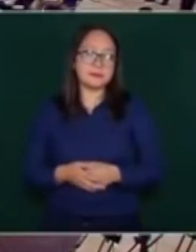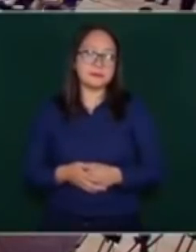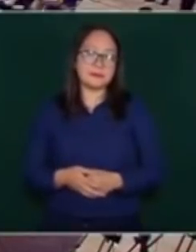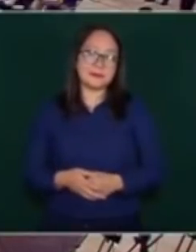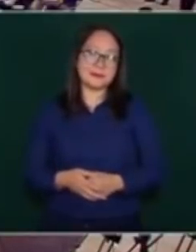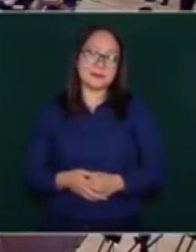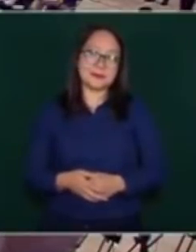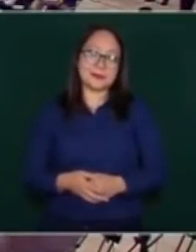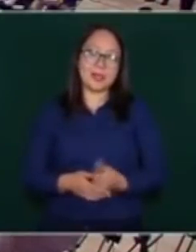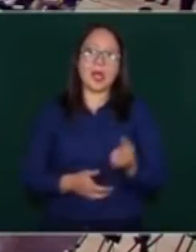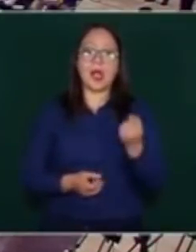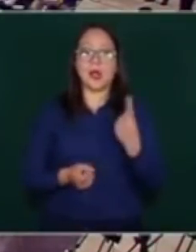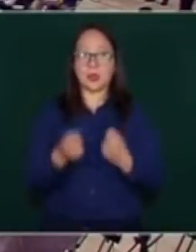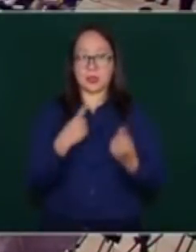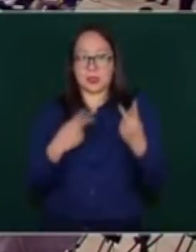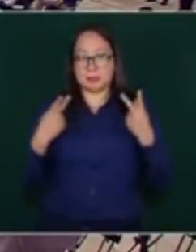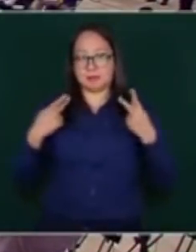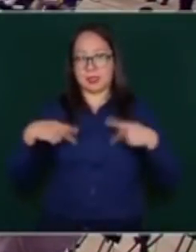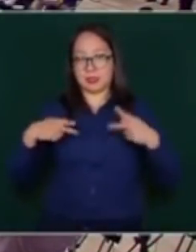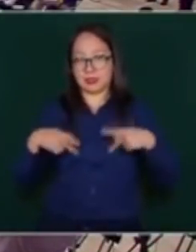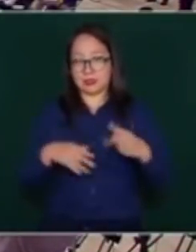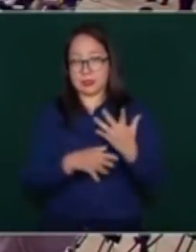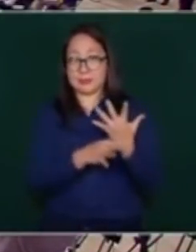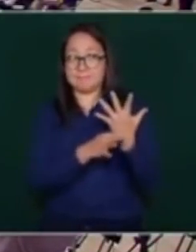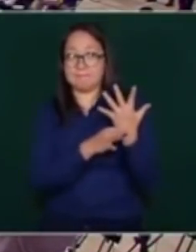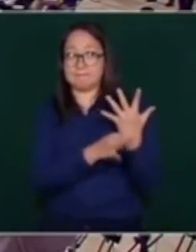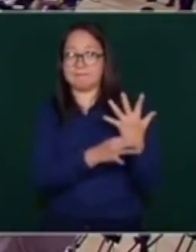los